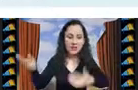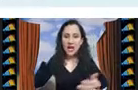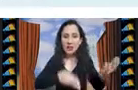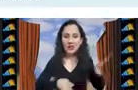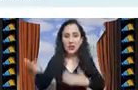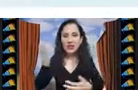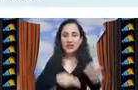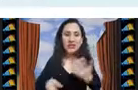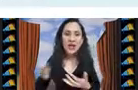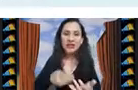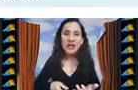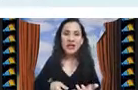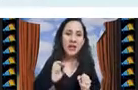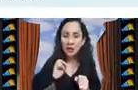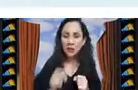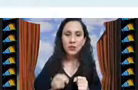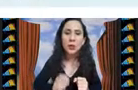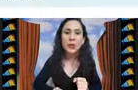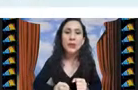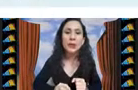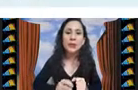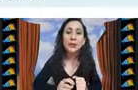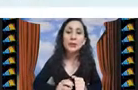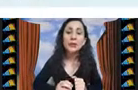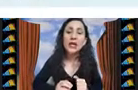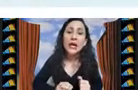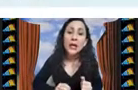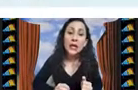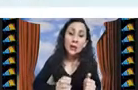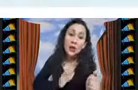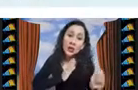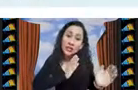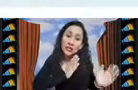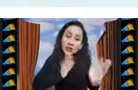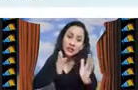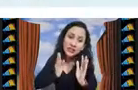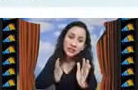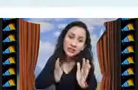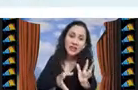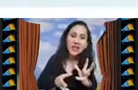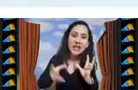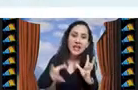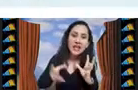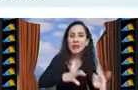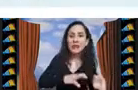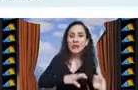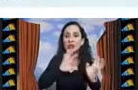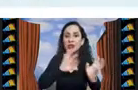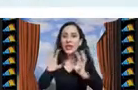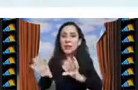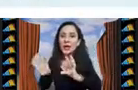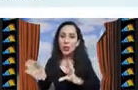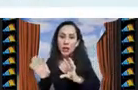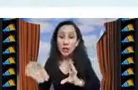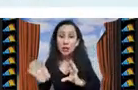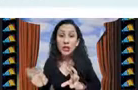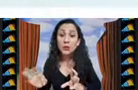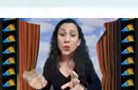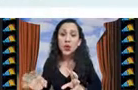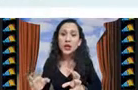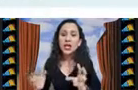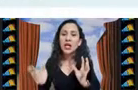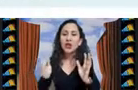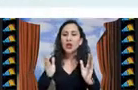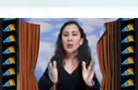puedo diferenciar de otra instancia para el mismo problema y bueno después esa instancia digamos que va a ser la entrada para un